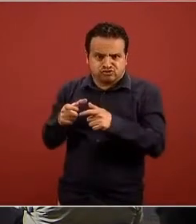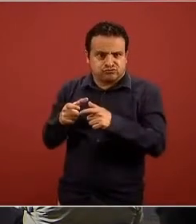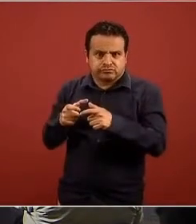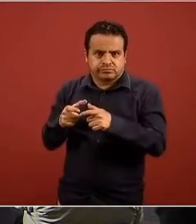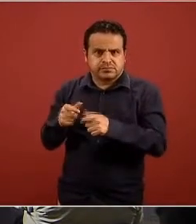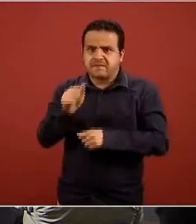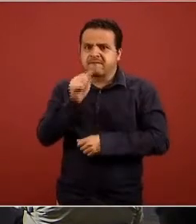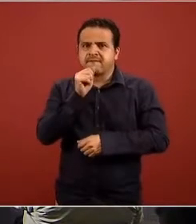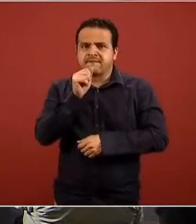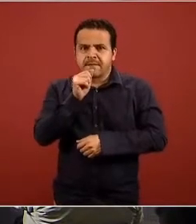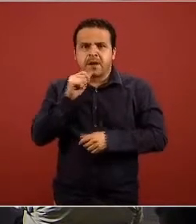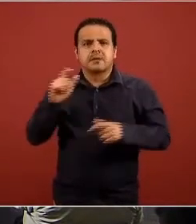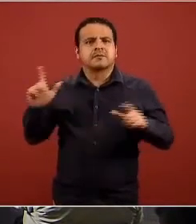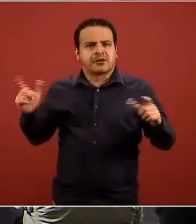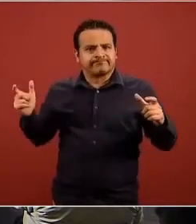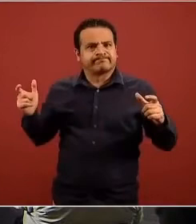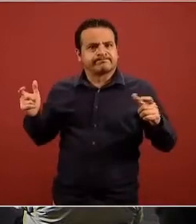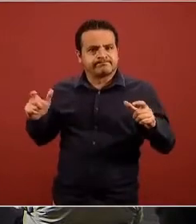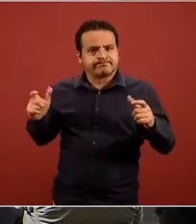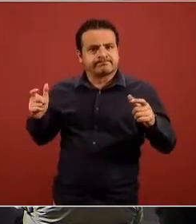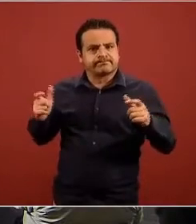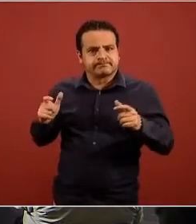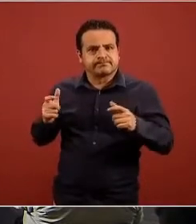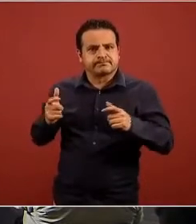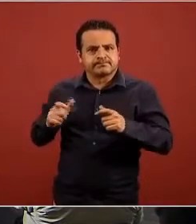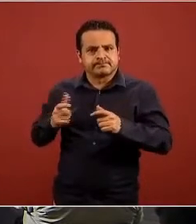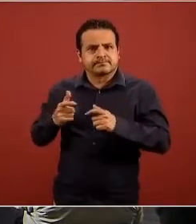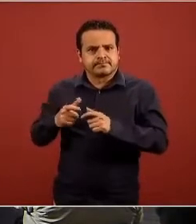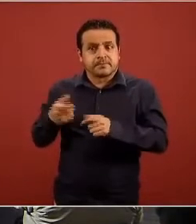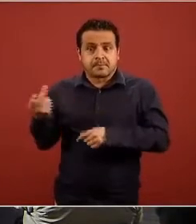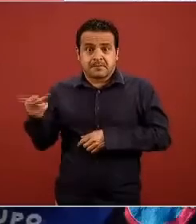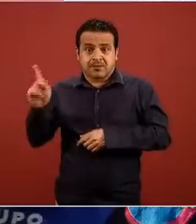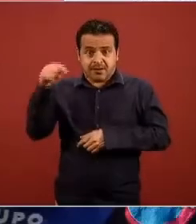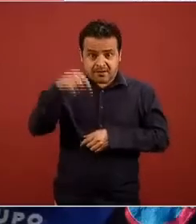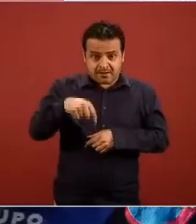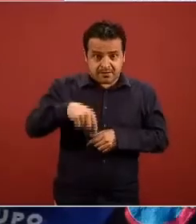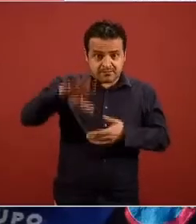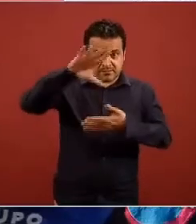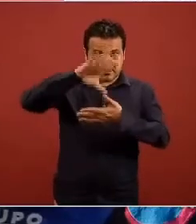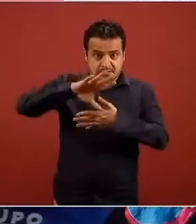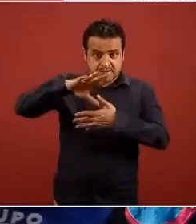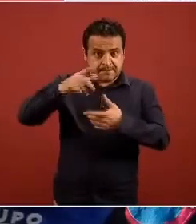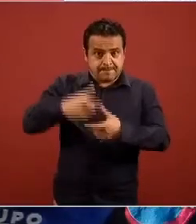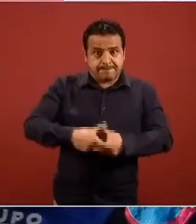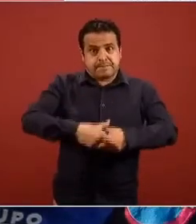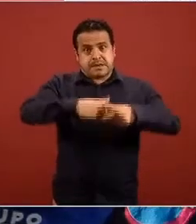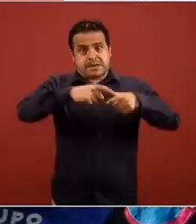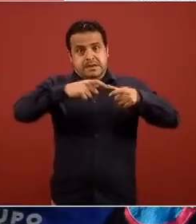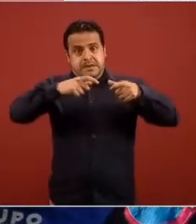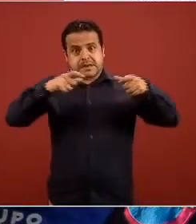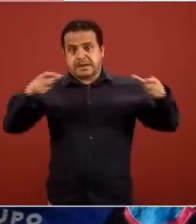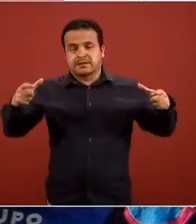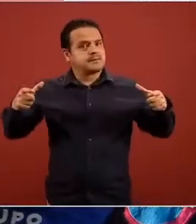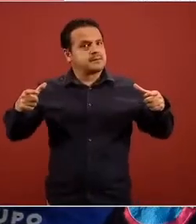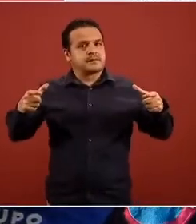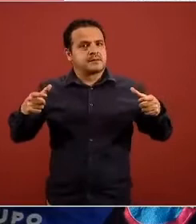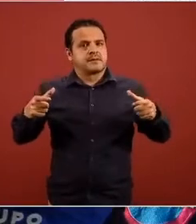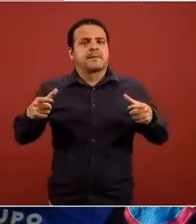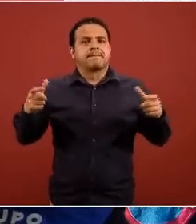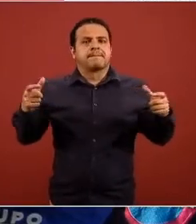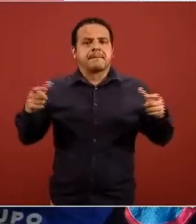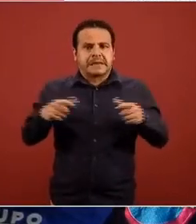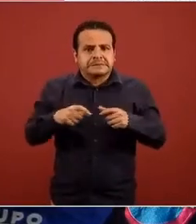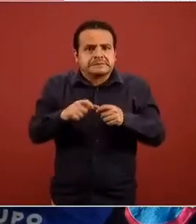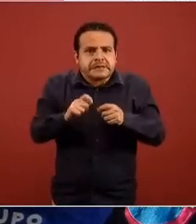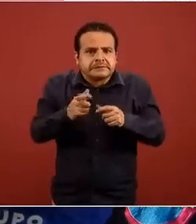últimos días y a la vez la región de América tampoco ha tenido un crecimiento exponencial en los últimos 14 días